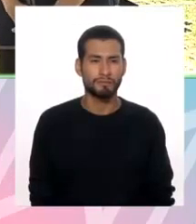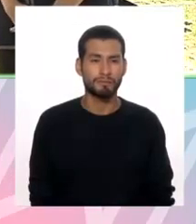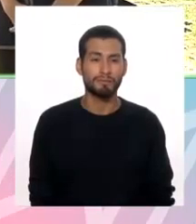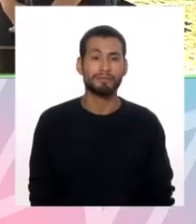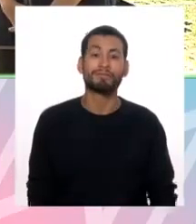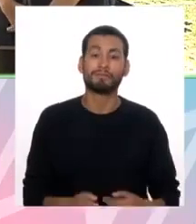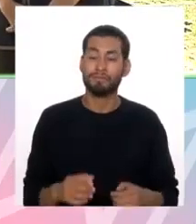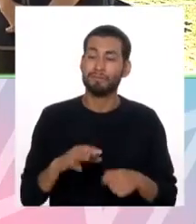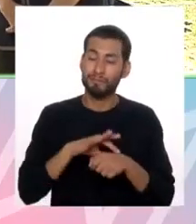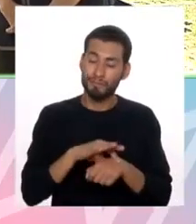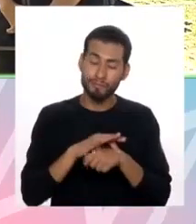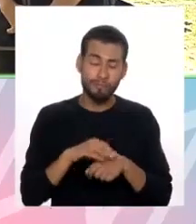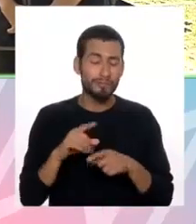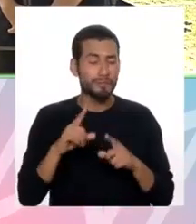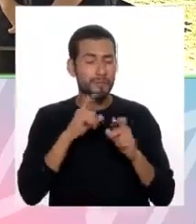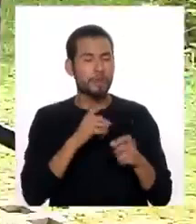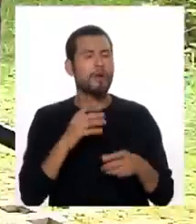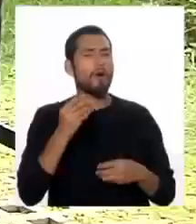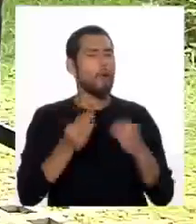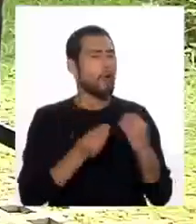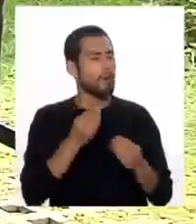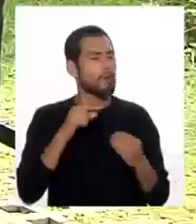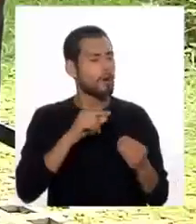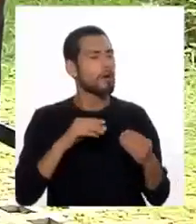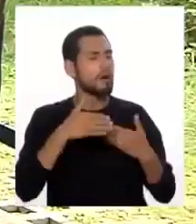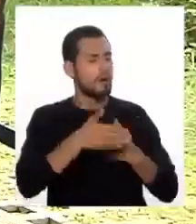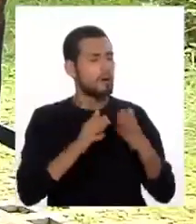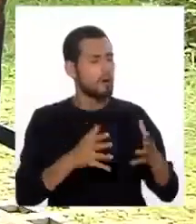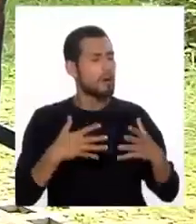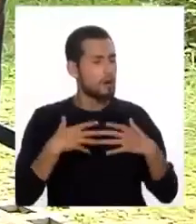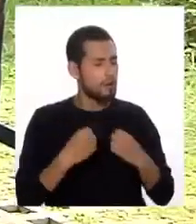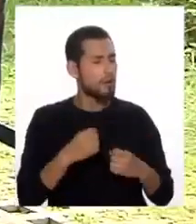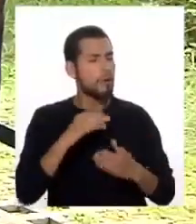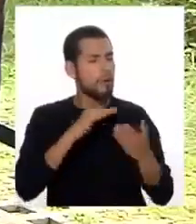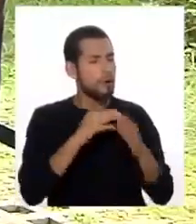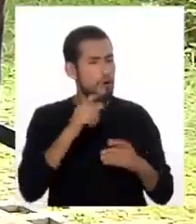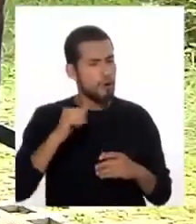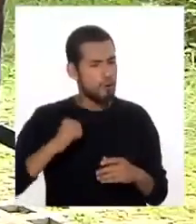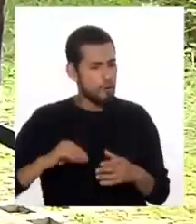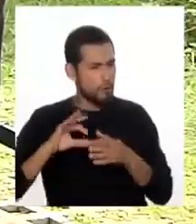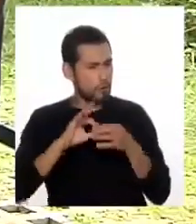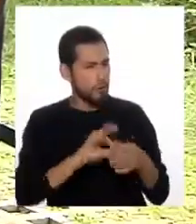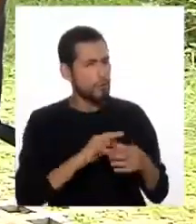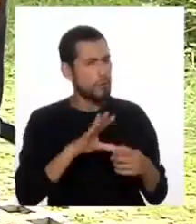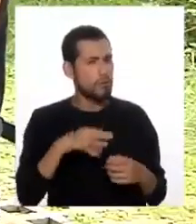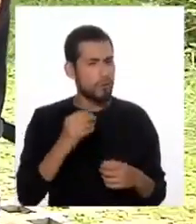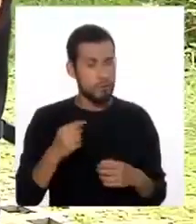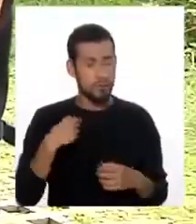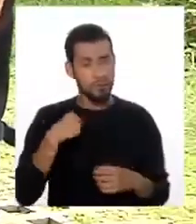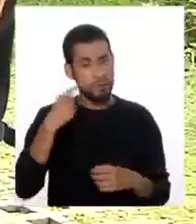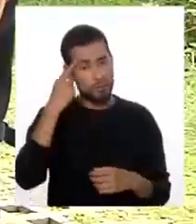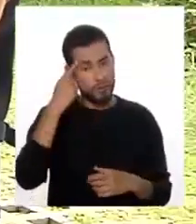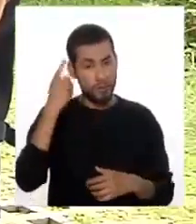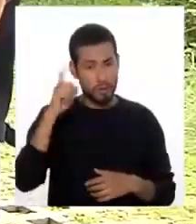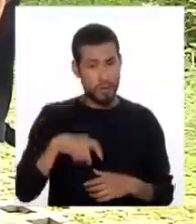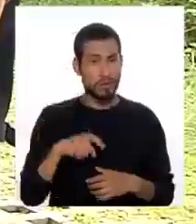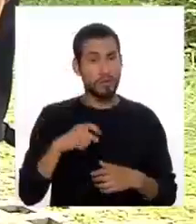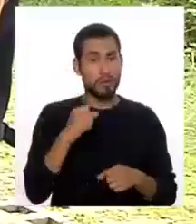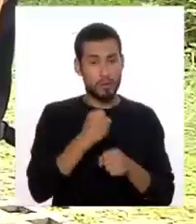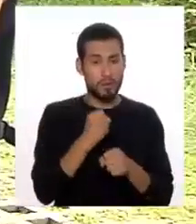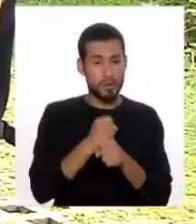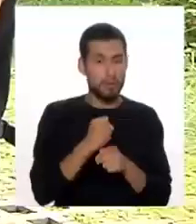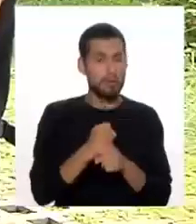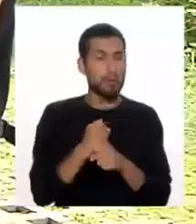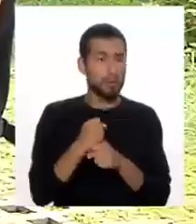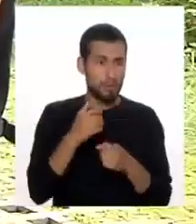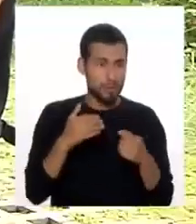La pregunta del doctor es, ¿cómo viene trabajando el centro de salud comunitario con la municipalidad? Porque imaginamos que tiene que ser ahí un trabajo